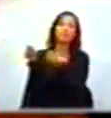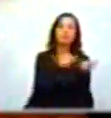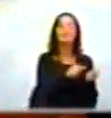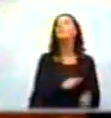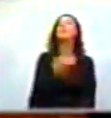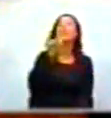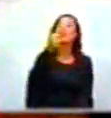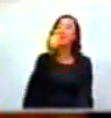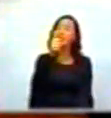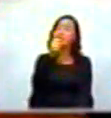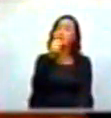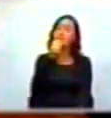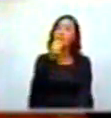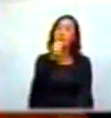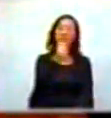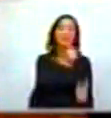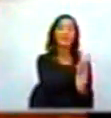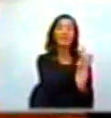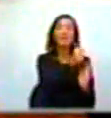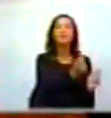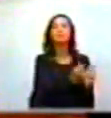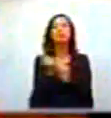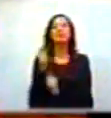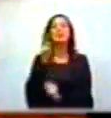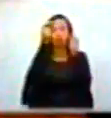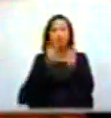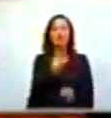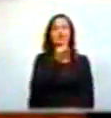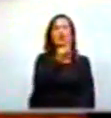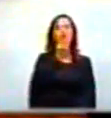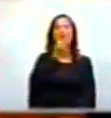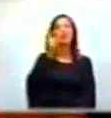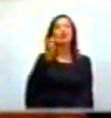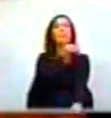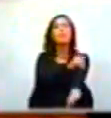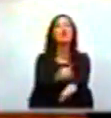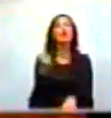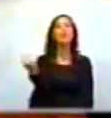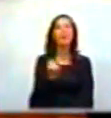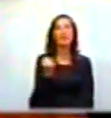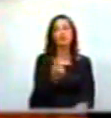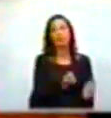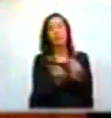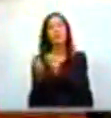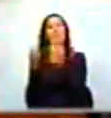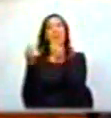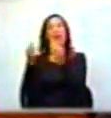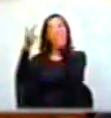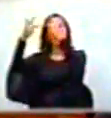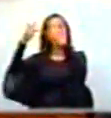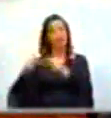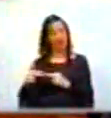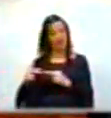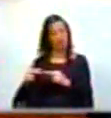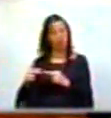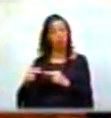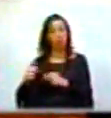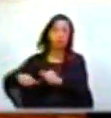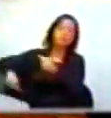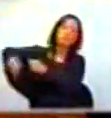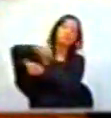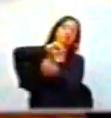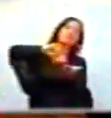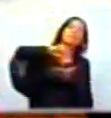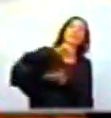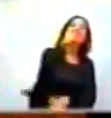que le aportaron 128 millones de pesos al referendo reeleccionista, recibieron 16